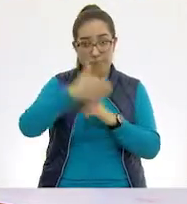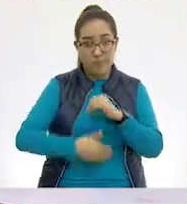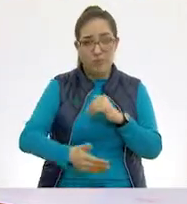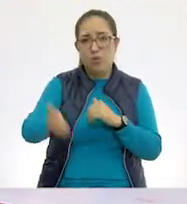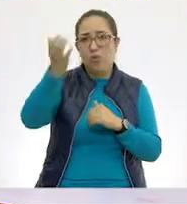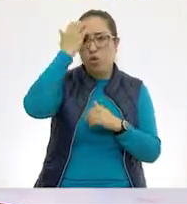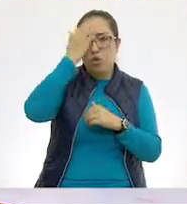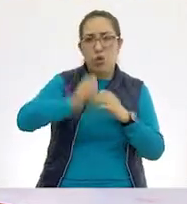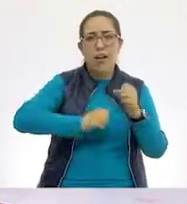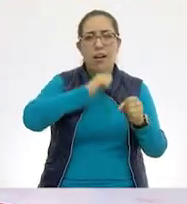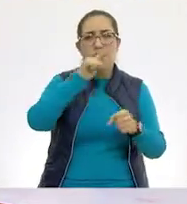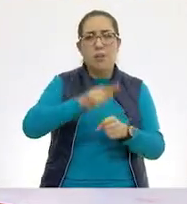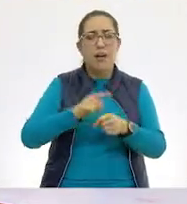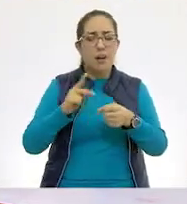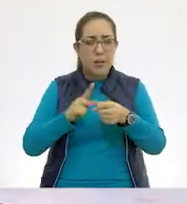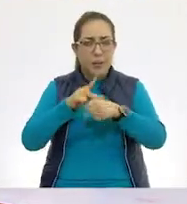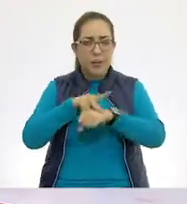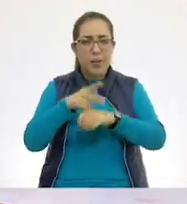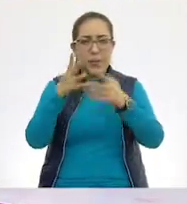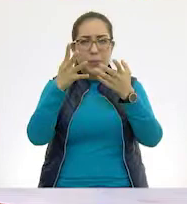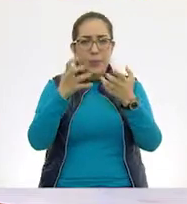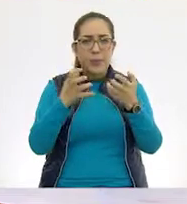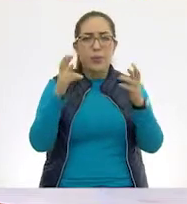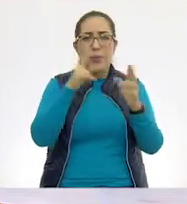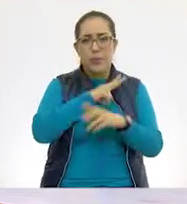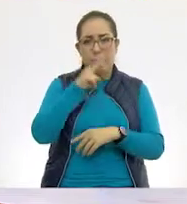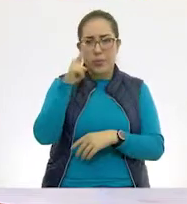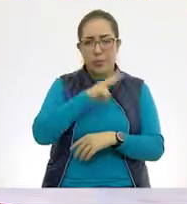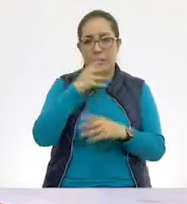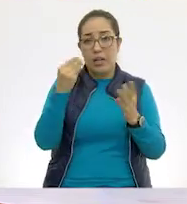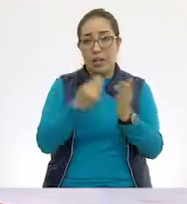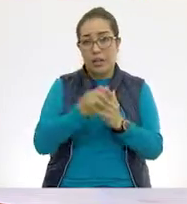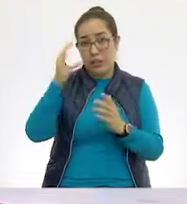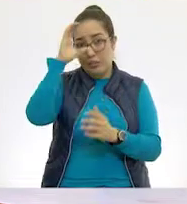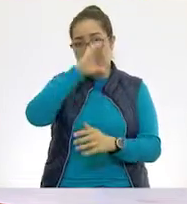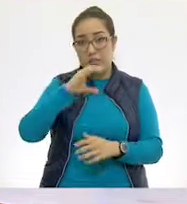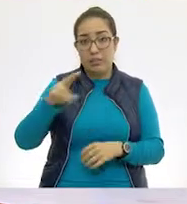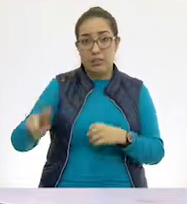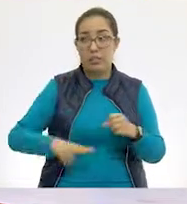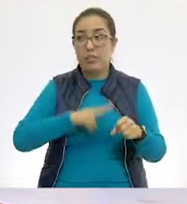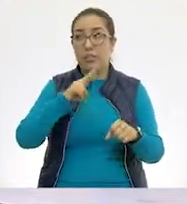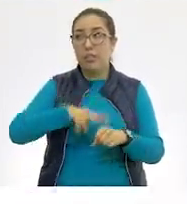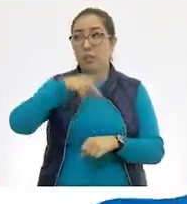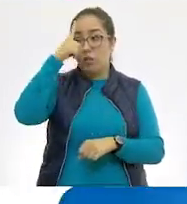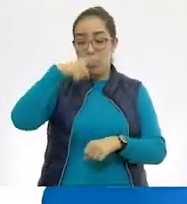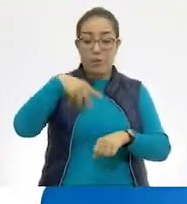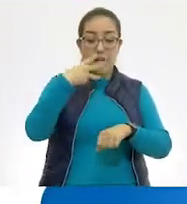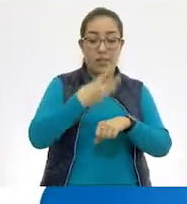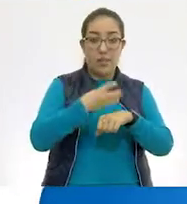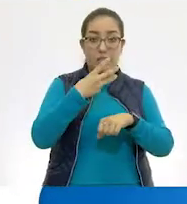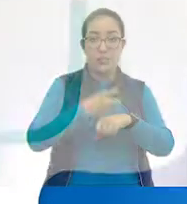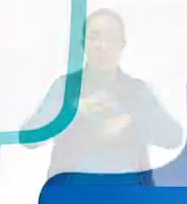animales que respiran por la piel, en la asignatura de Ciencias Naturales para el tercer grado de primaria.